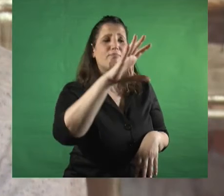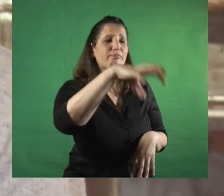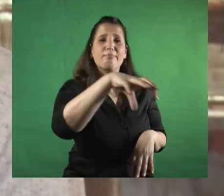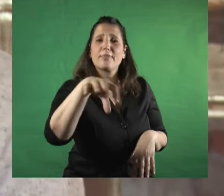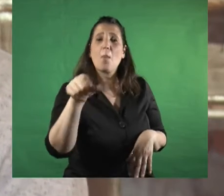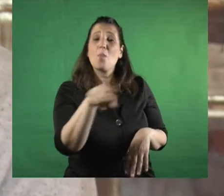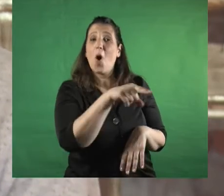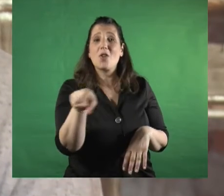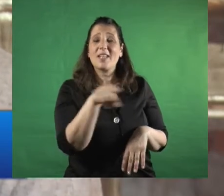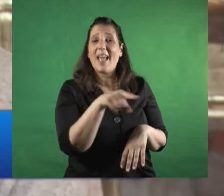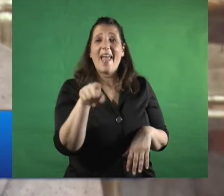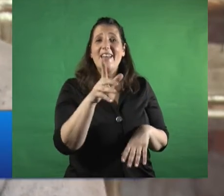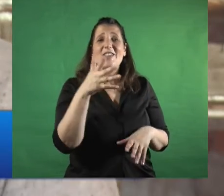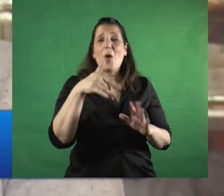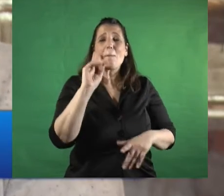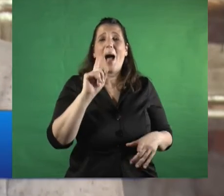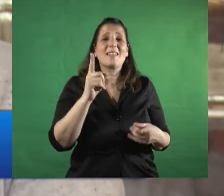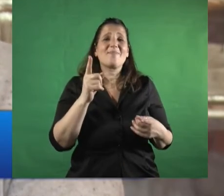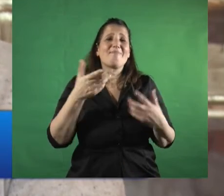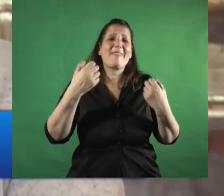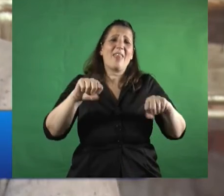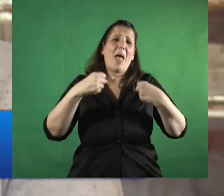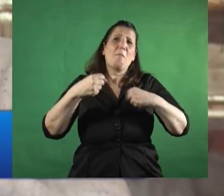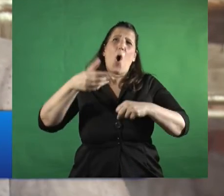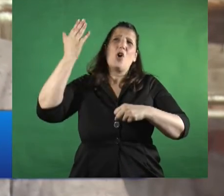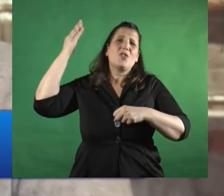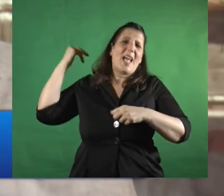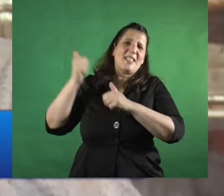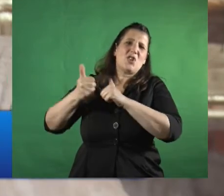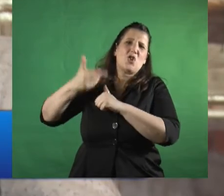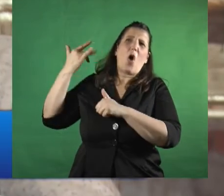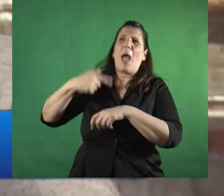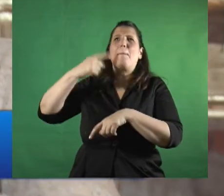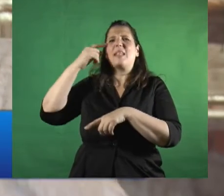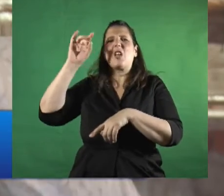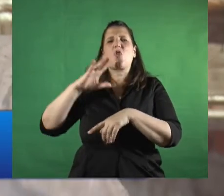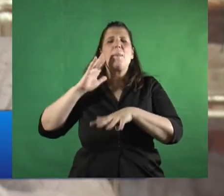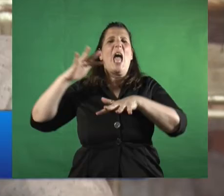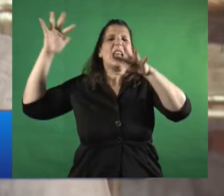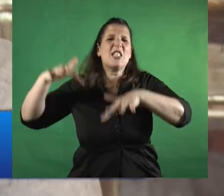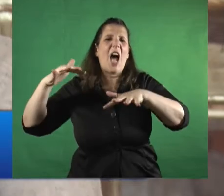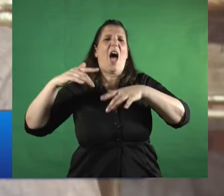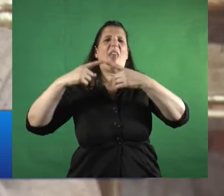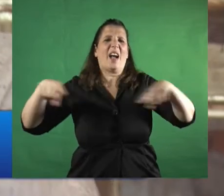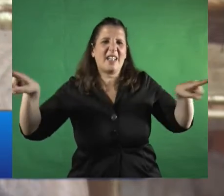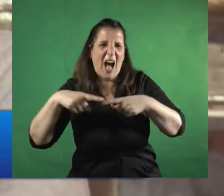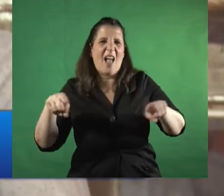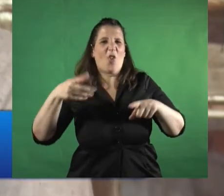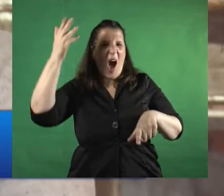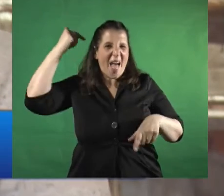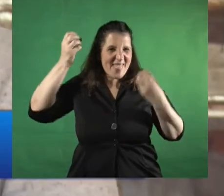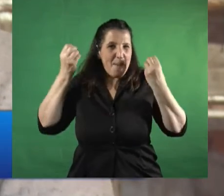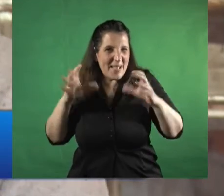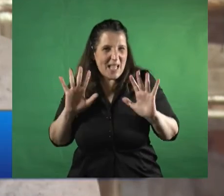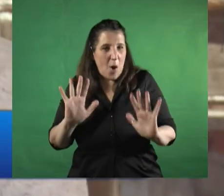histórico del observatorio de discriminación del deporte tenía que ver con el trabajo sobre las hinchadas sobre los cánticos discriminatorios las expresiones de odio y eso es un trabajo que